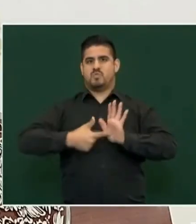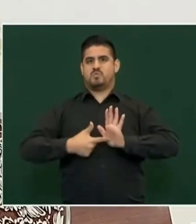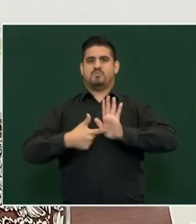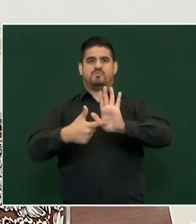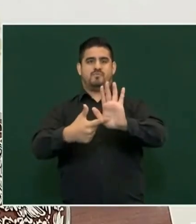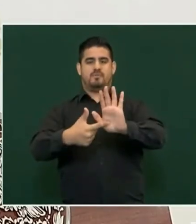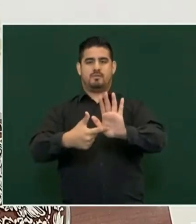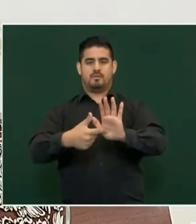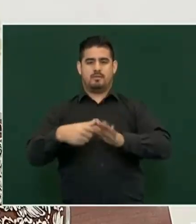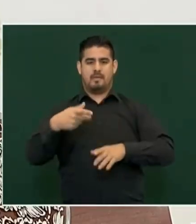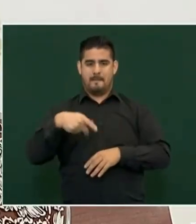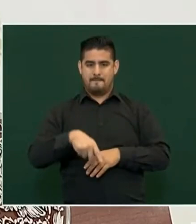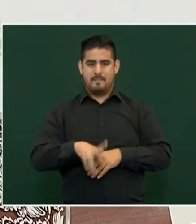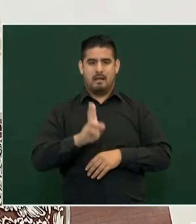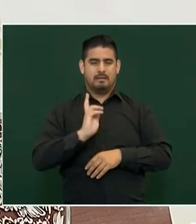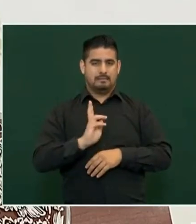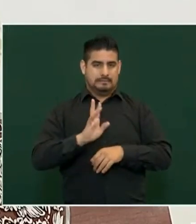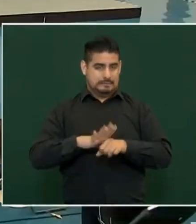Entonces, por eso